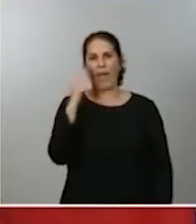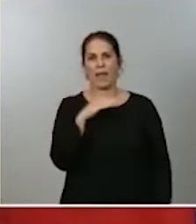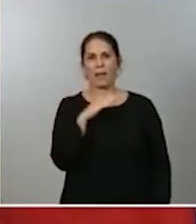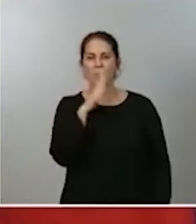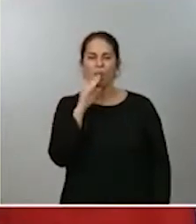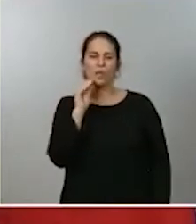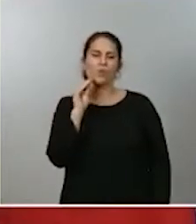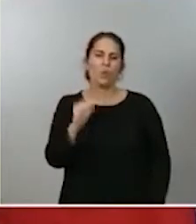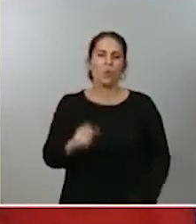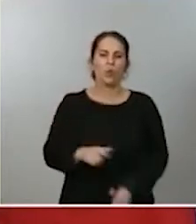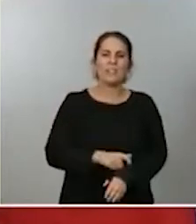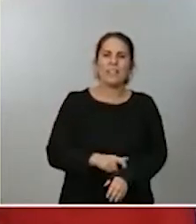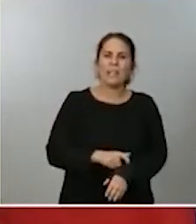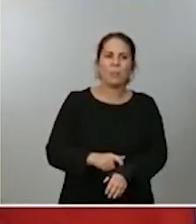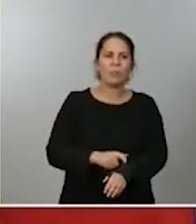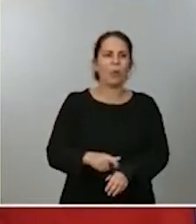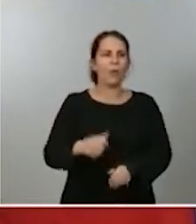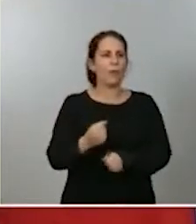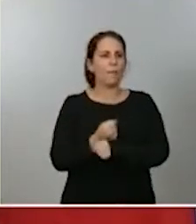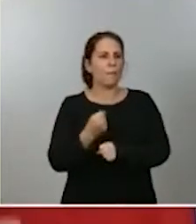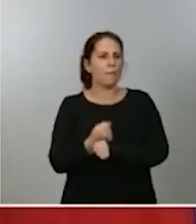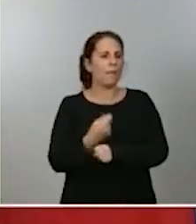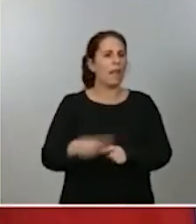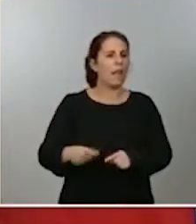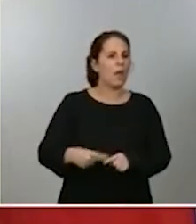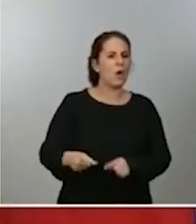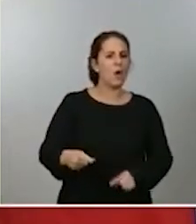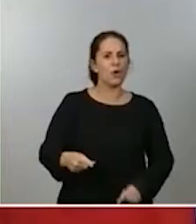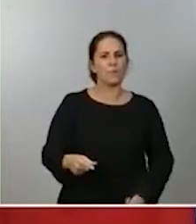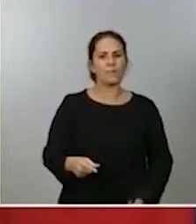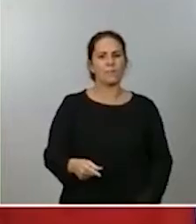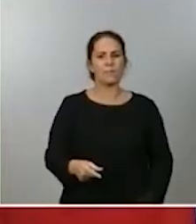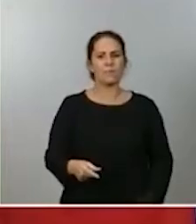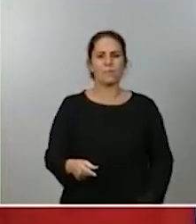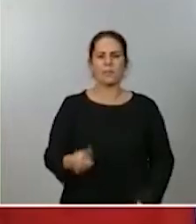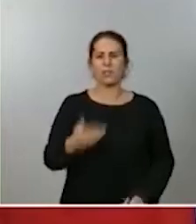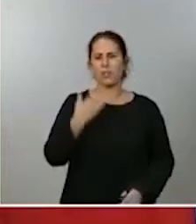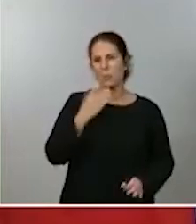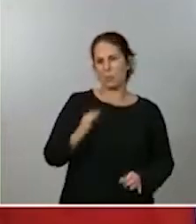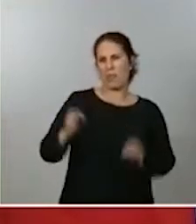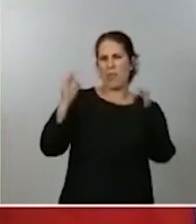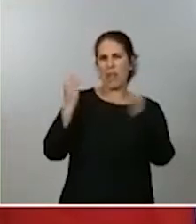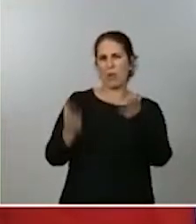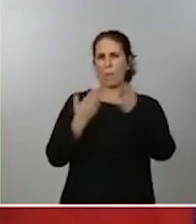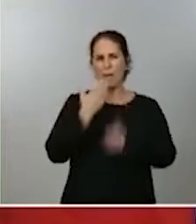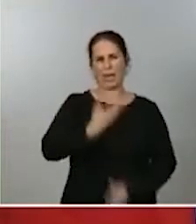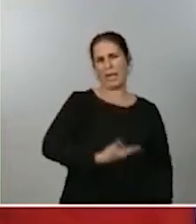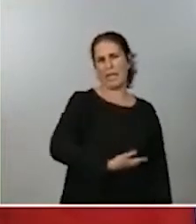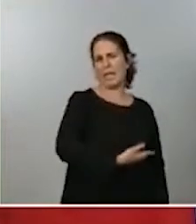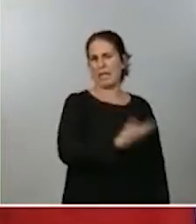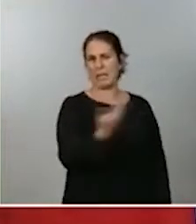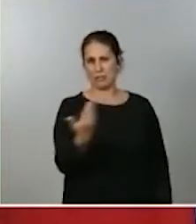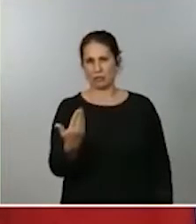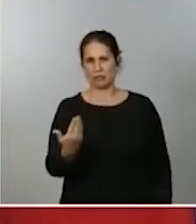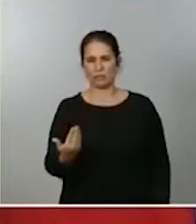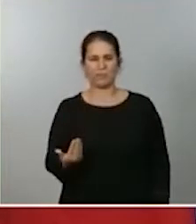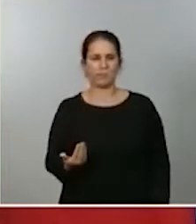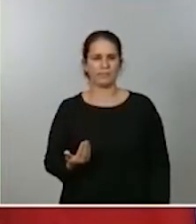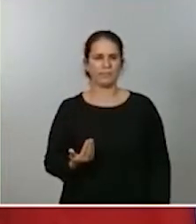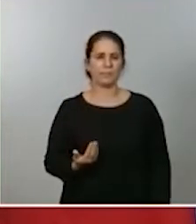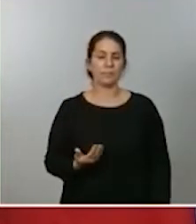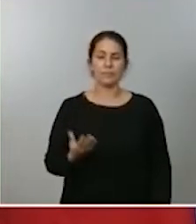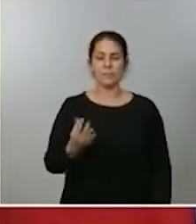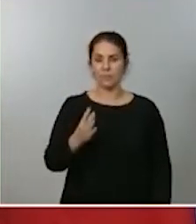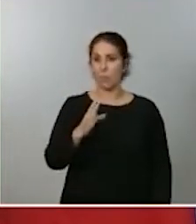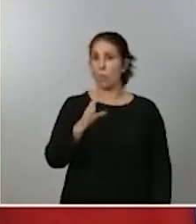de empleo es una tipología especial respecto al resto de actividades laborales por tanto a alguno